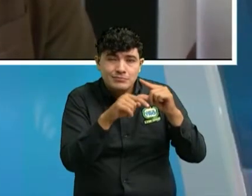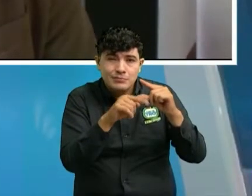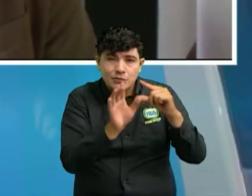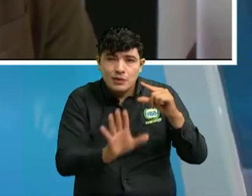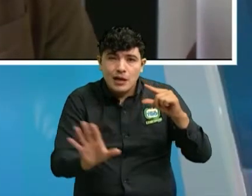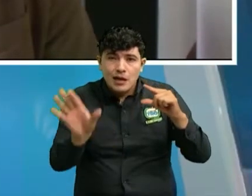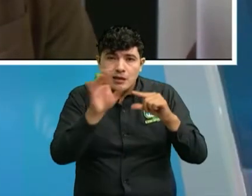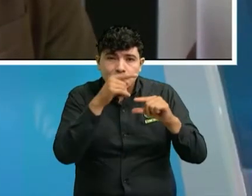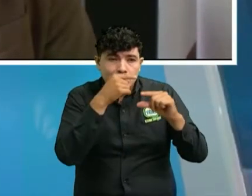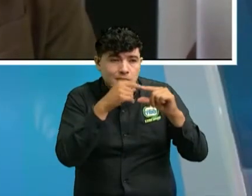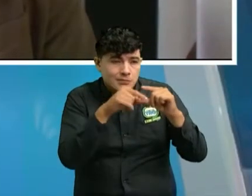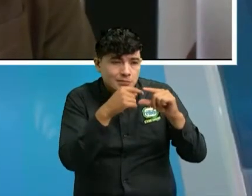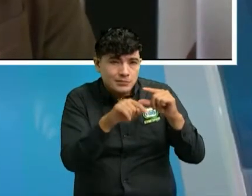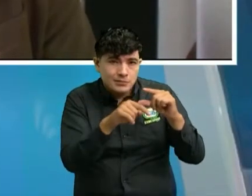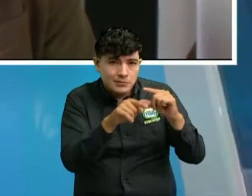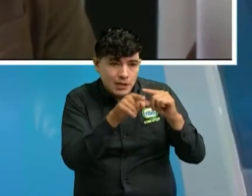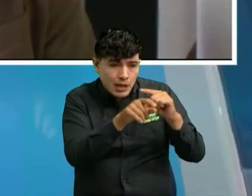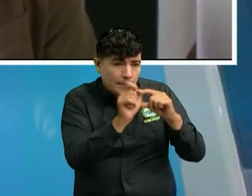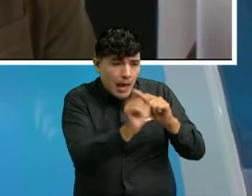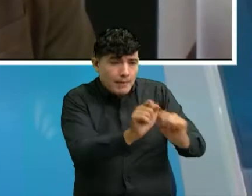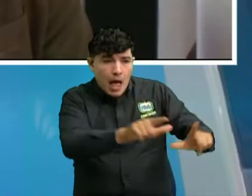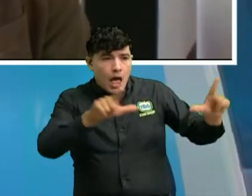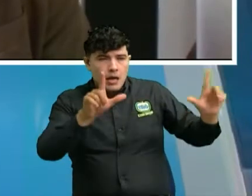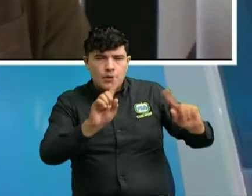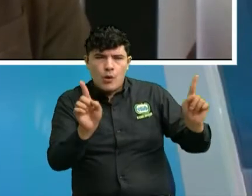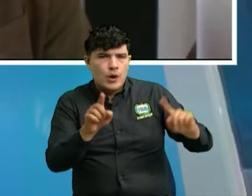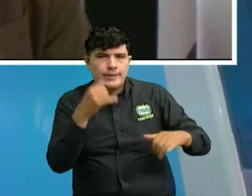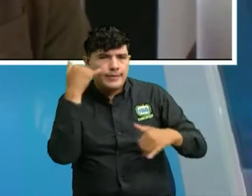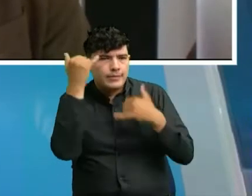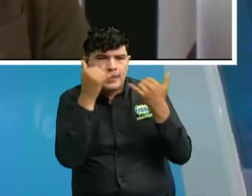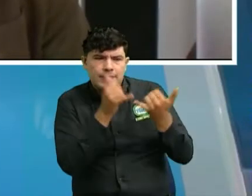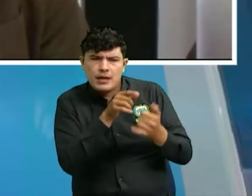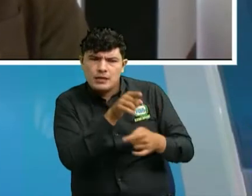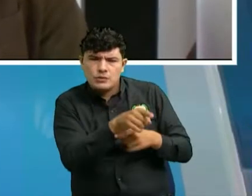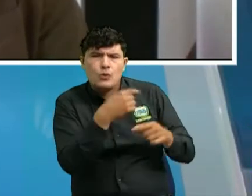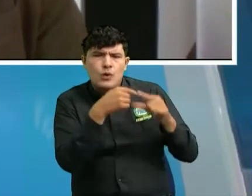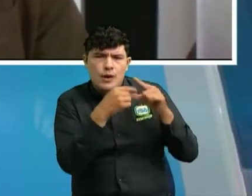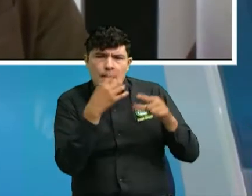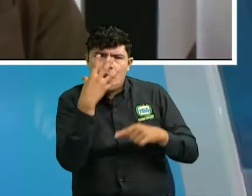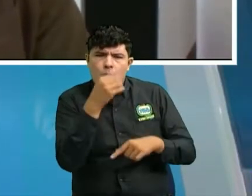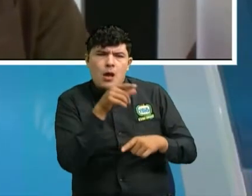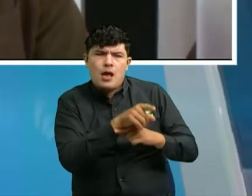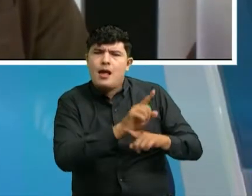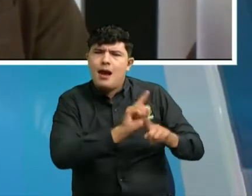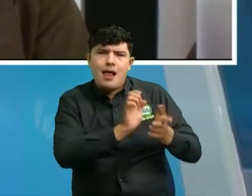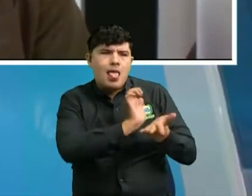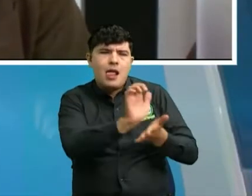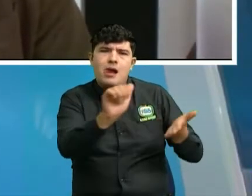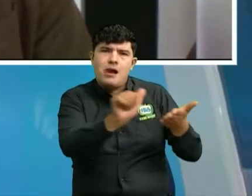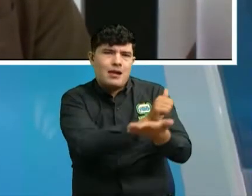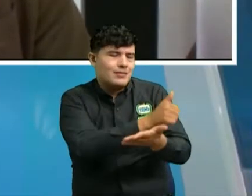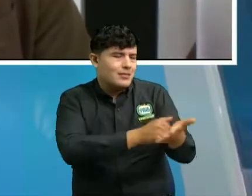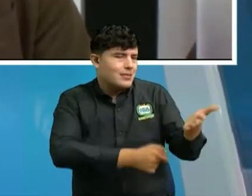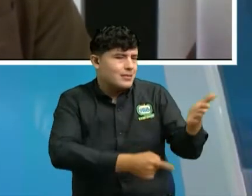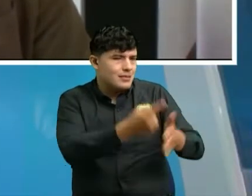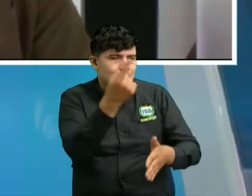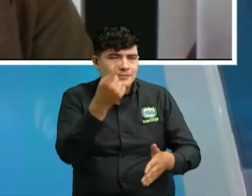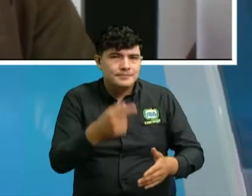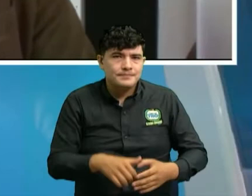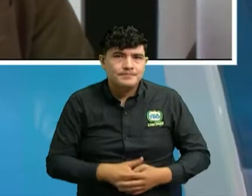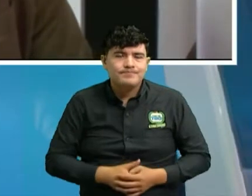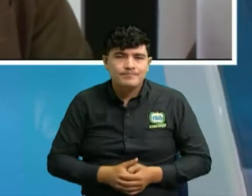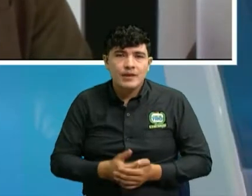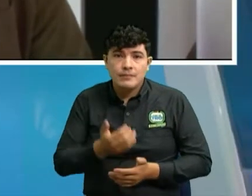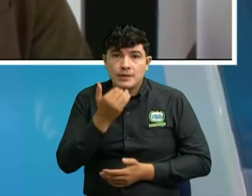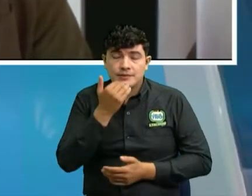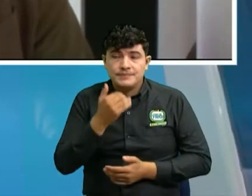identificarlos como spam o correos maliciosos entonces muchas veces pues a personitas digamos